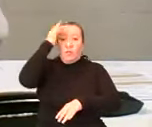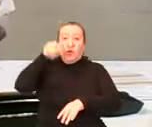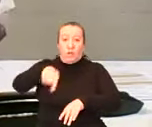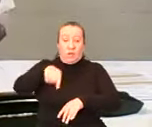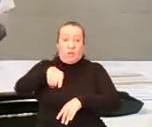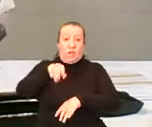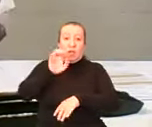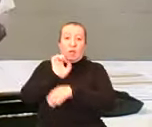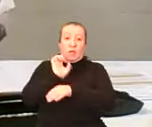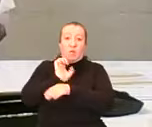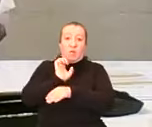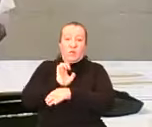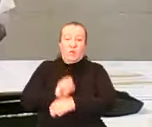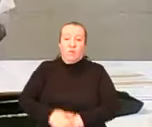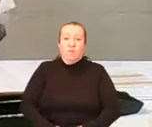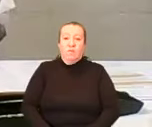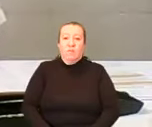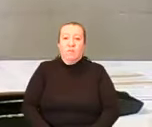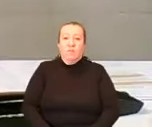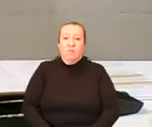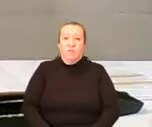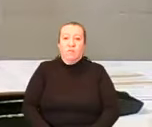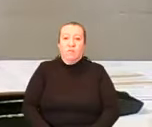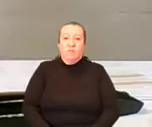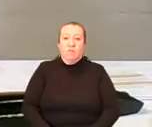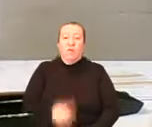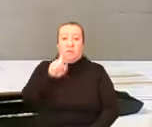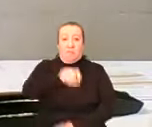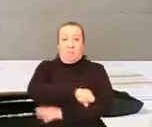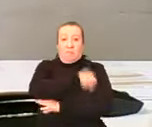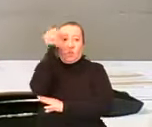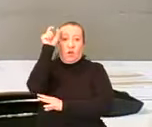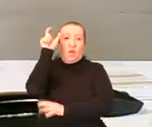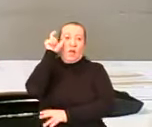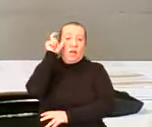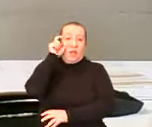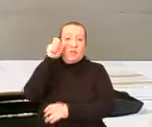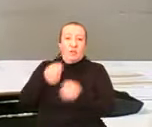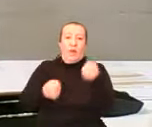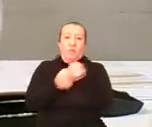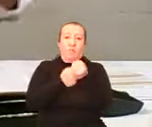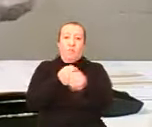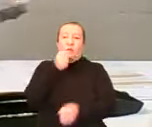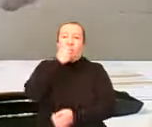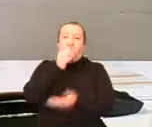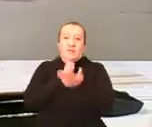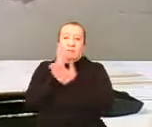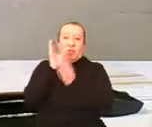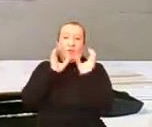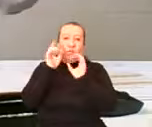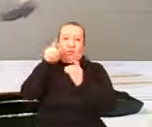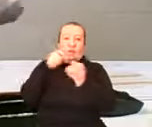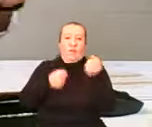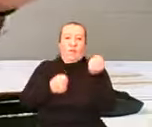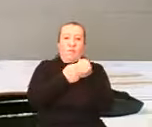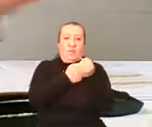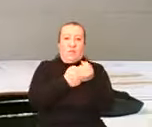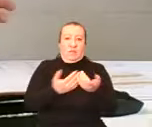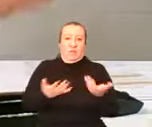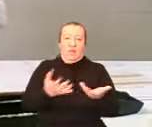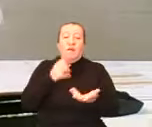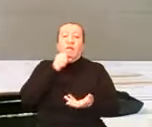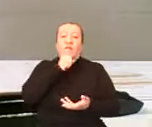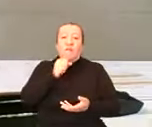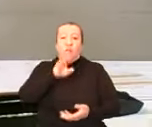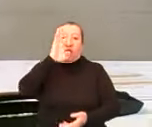vivido, la victoria de Lazo, con el apoyo descarado de la prensa, un Trujillo que se declaró emperador, eso